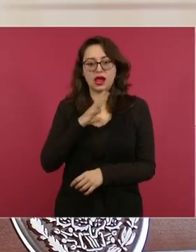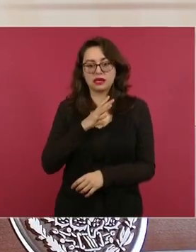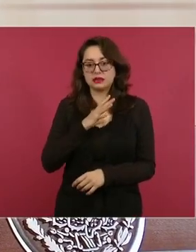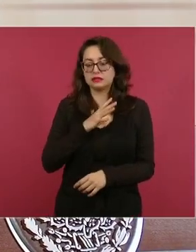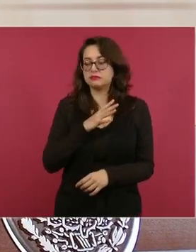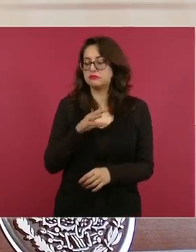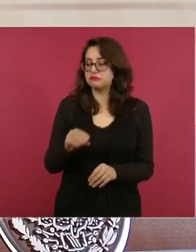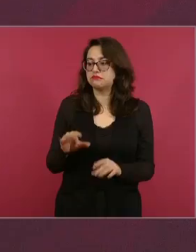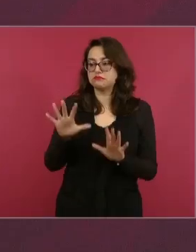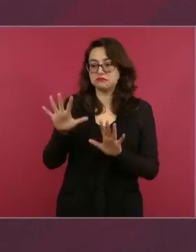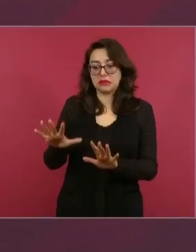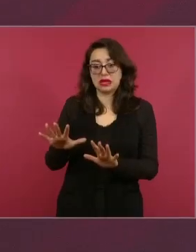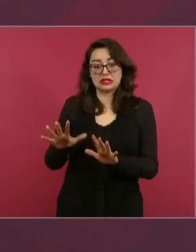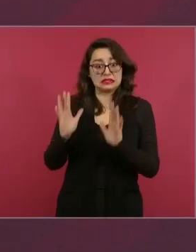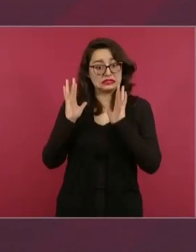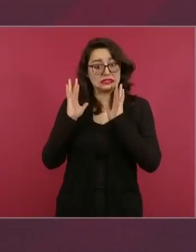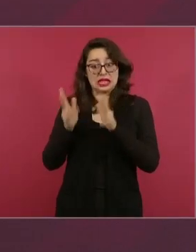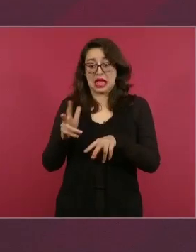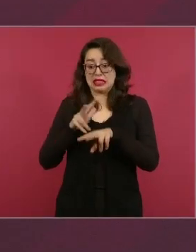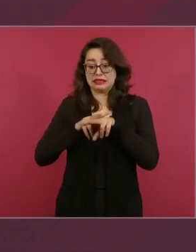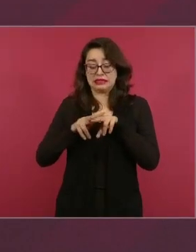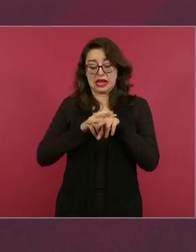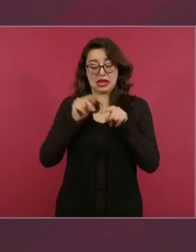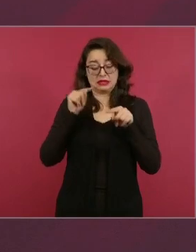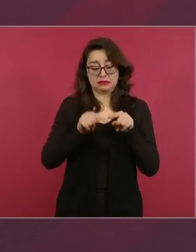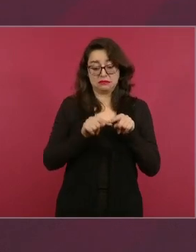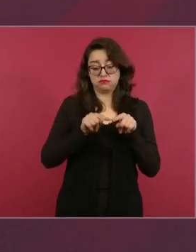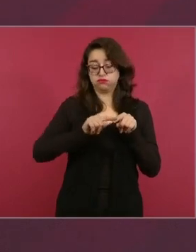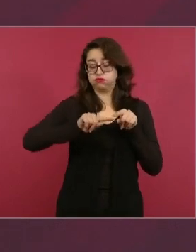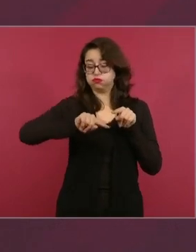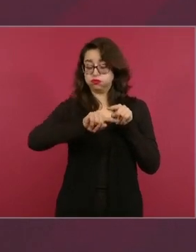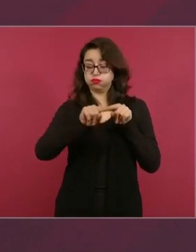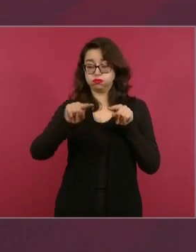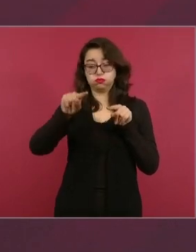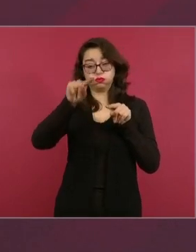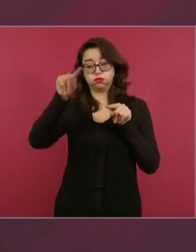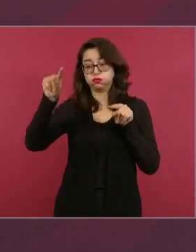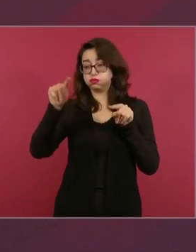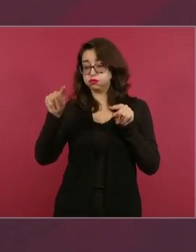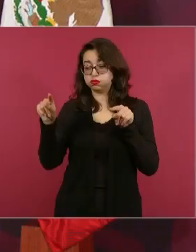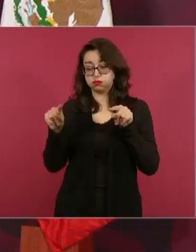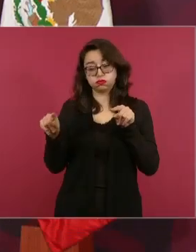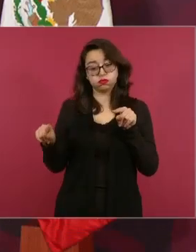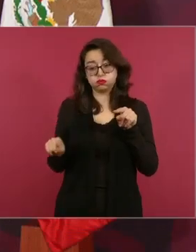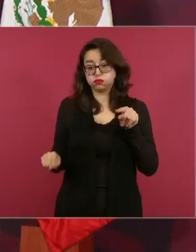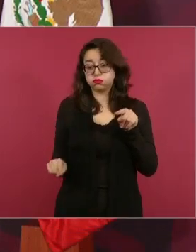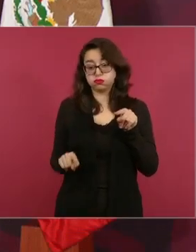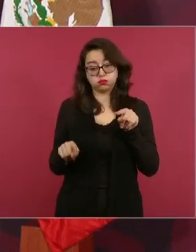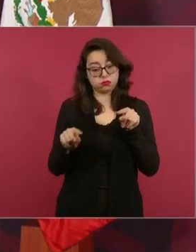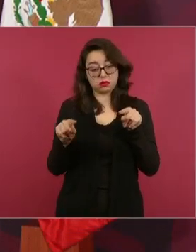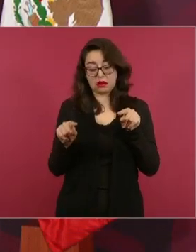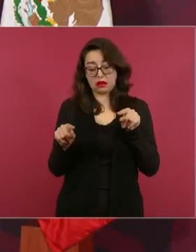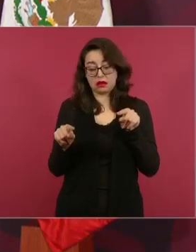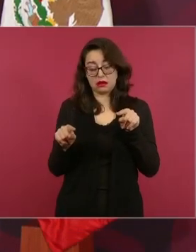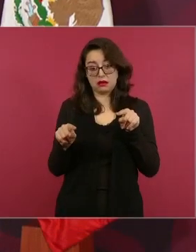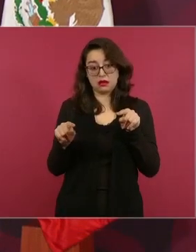todo el balasto del tren desde Palenque hasta Cancún